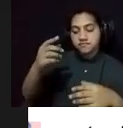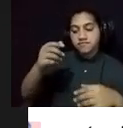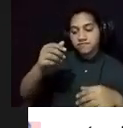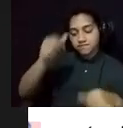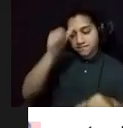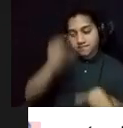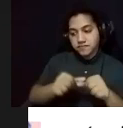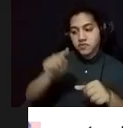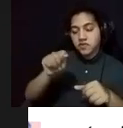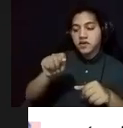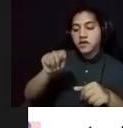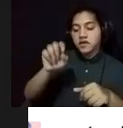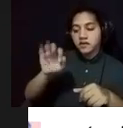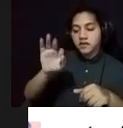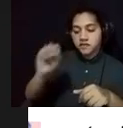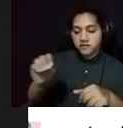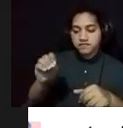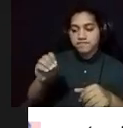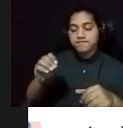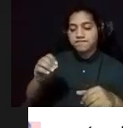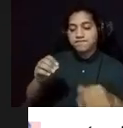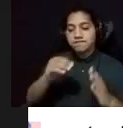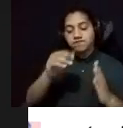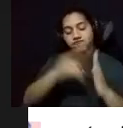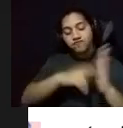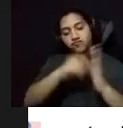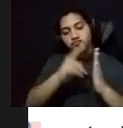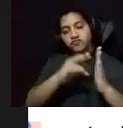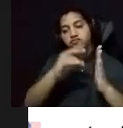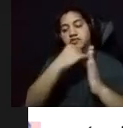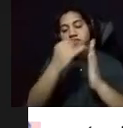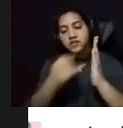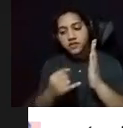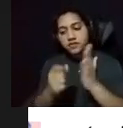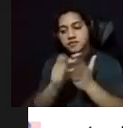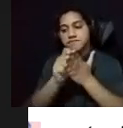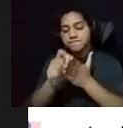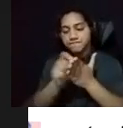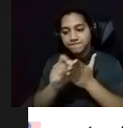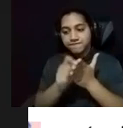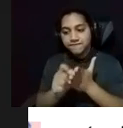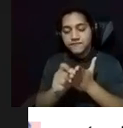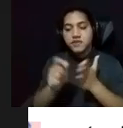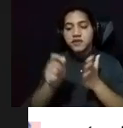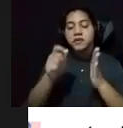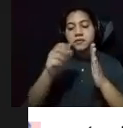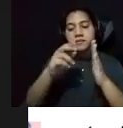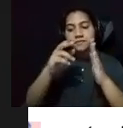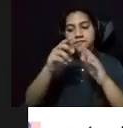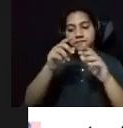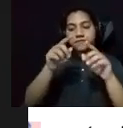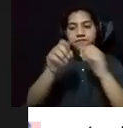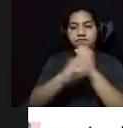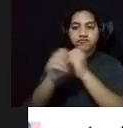de Tufiño, es que plasmó en dibujos, grabados, carteles, pinturas, murales y